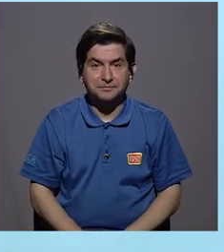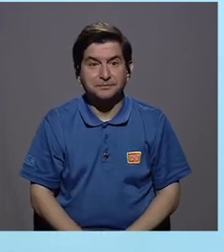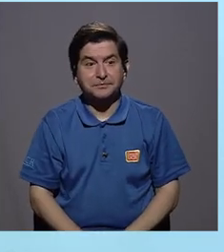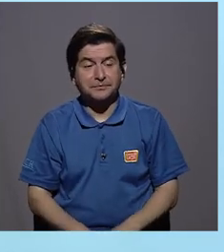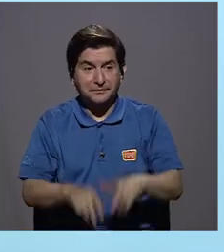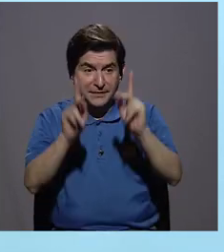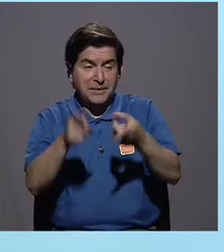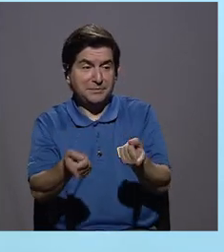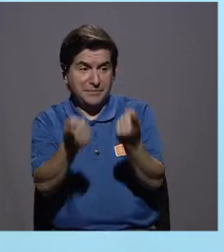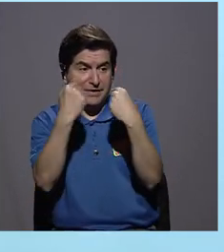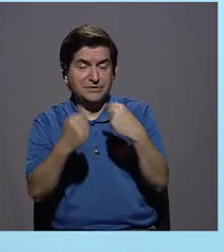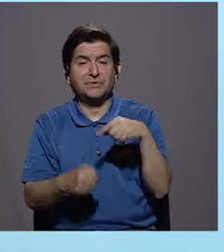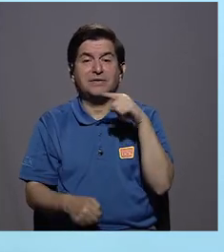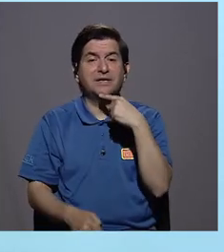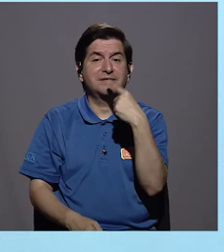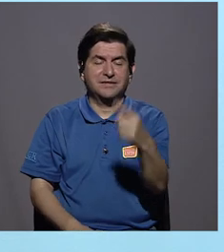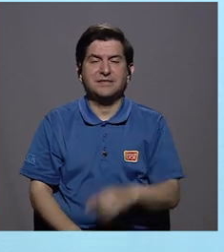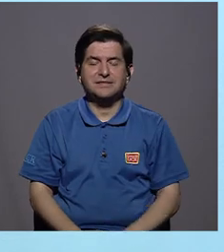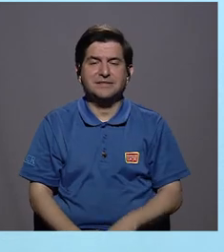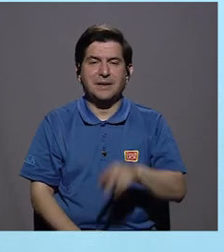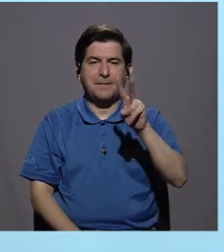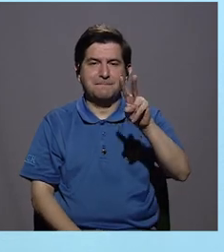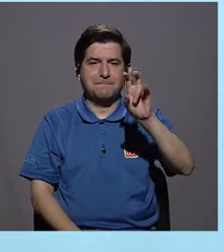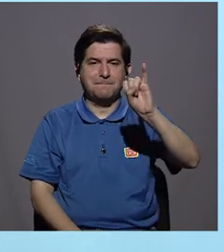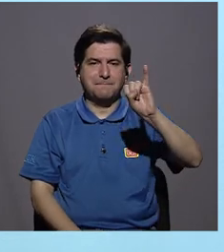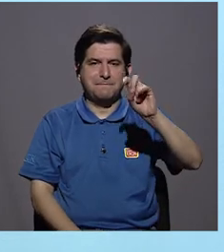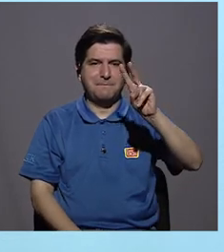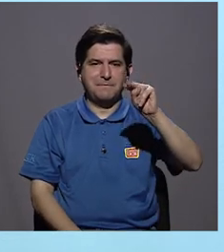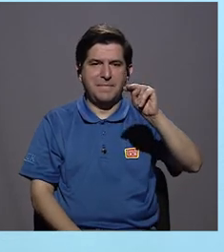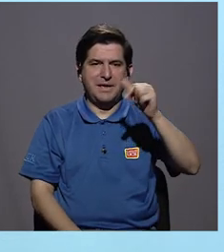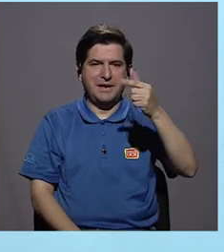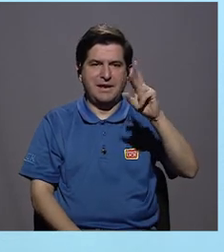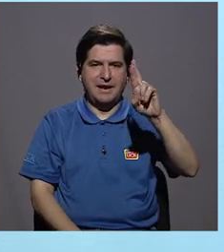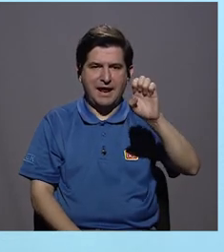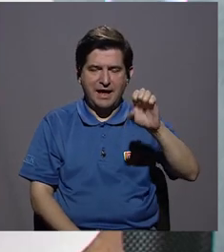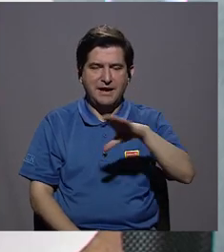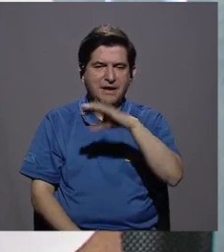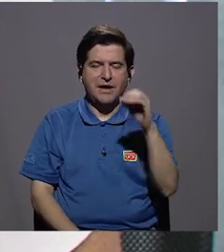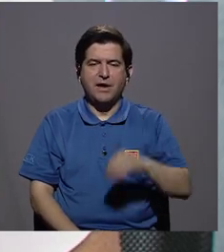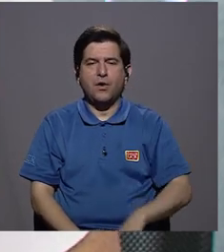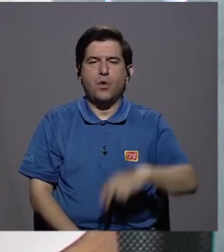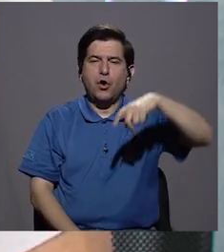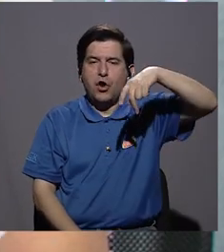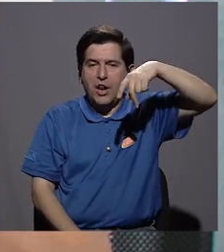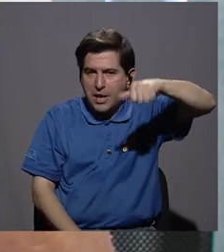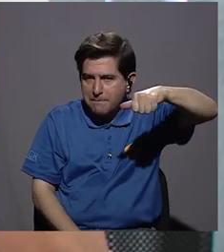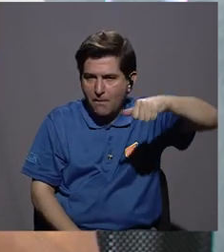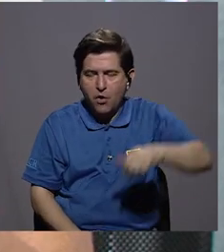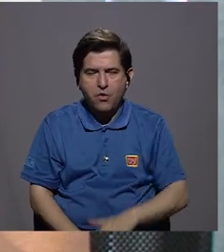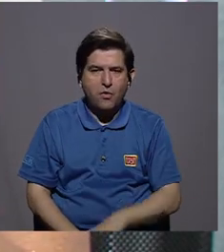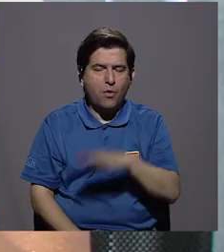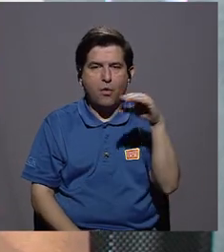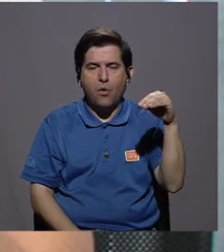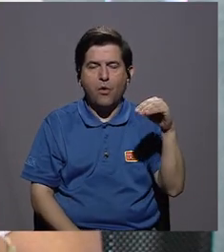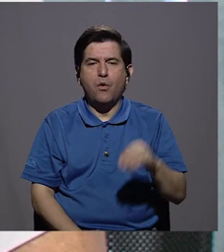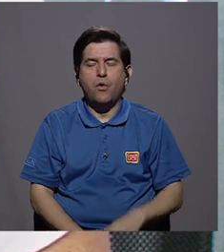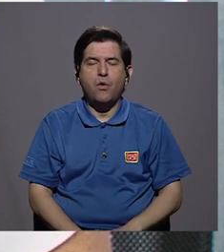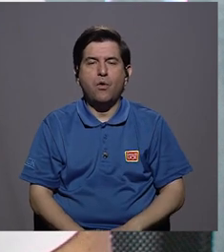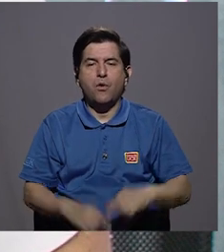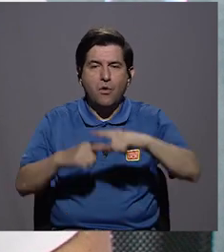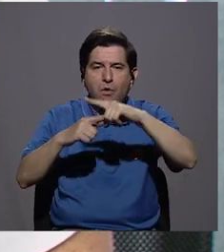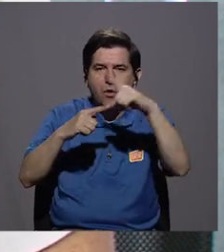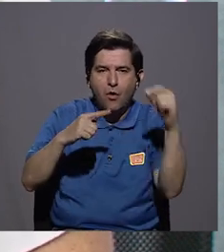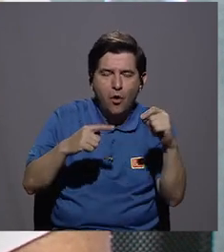vienen pacientes que se han puesto vinagre, que se han puesto limón, que se han puesto hojitas de